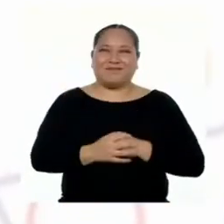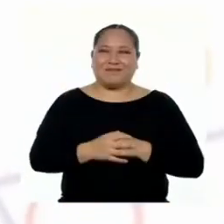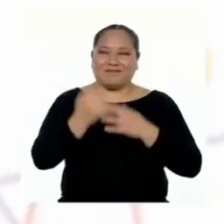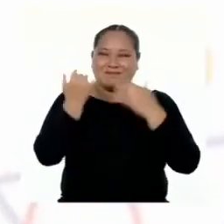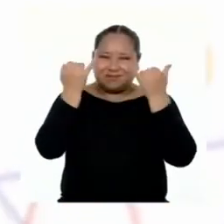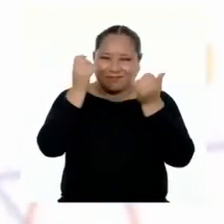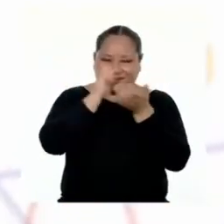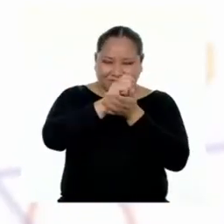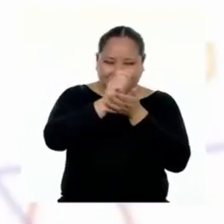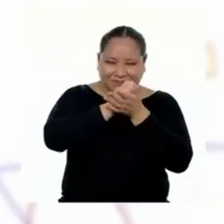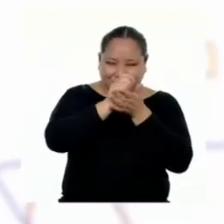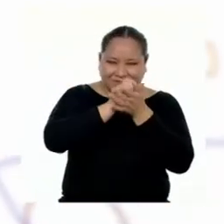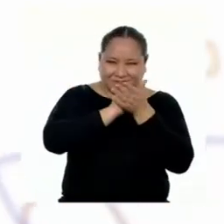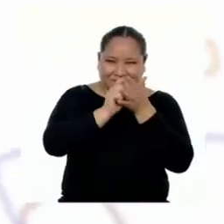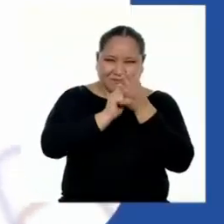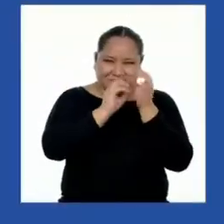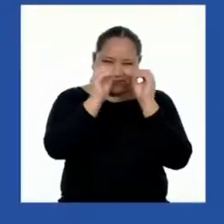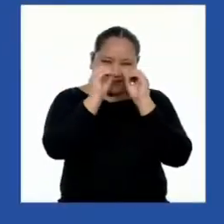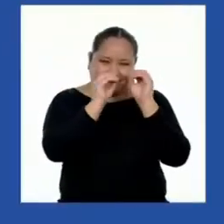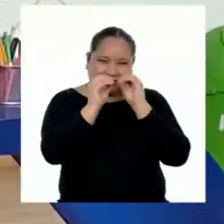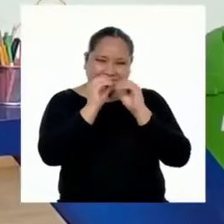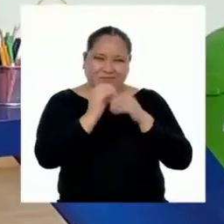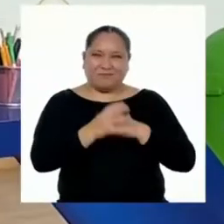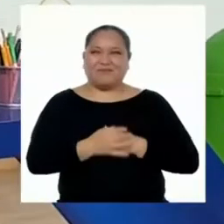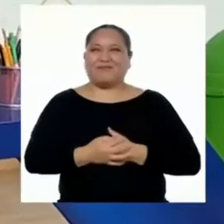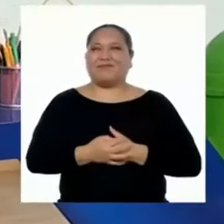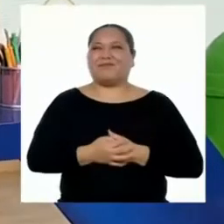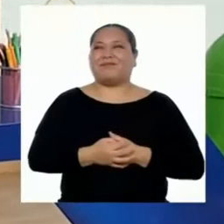Ahoritita mismo me pongo a escribir.